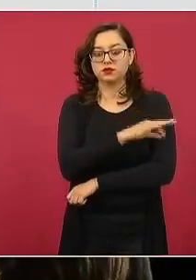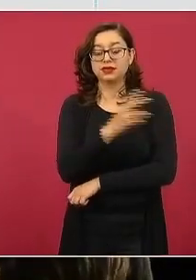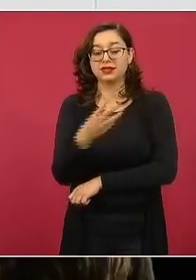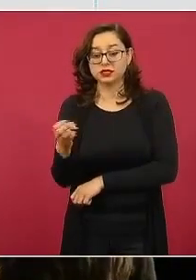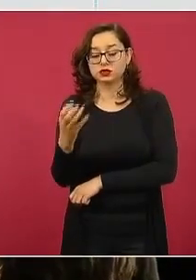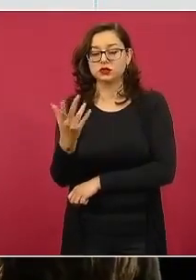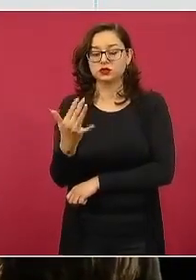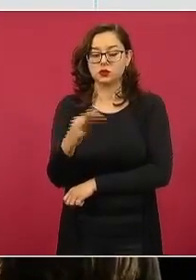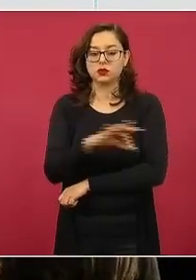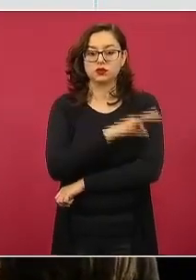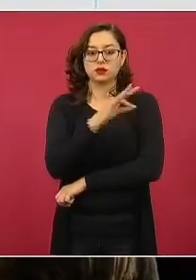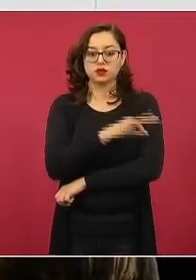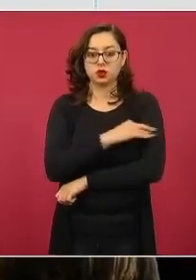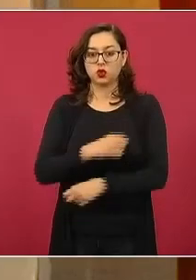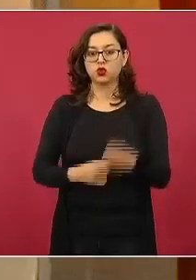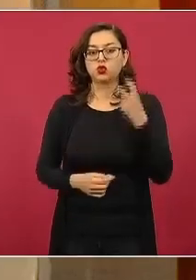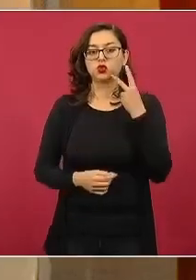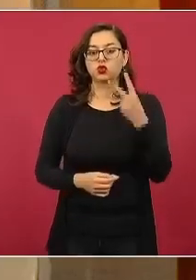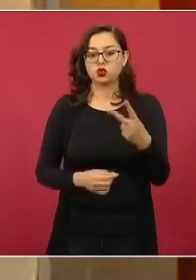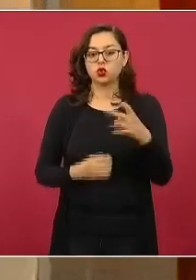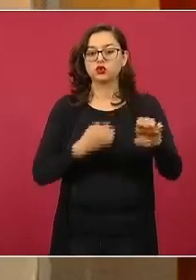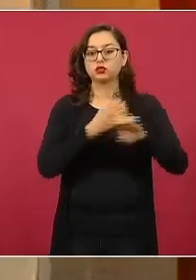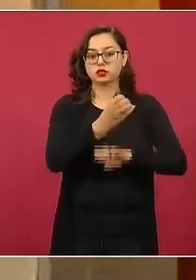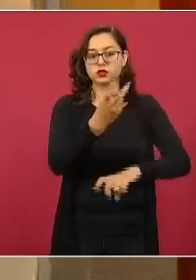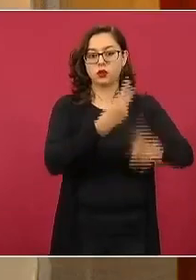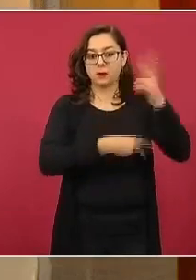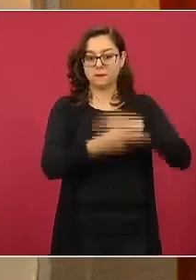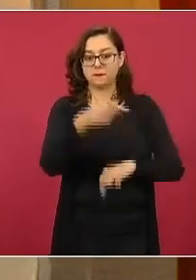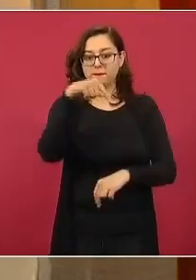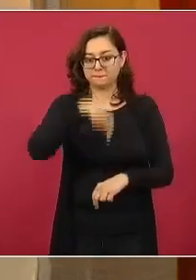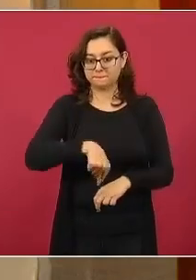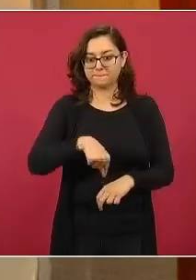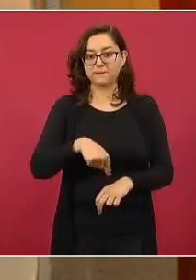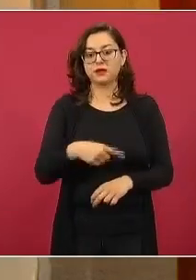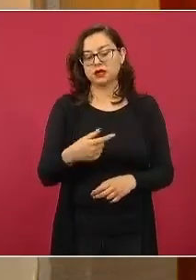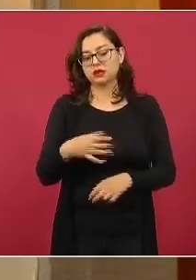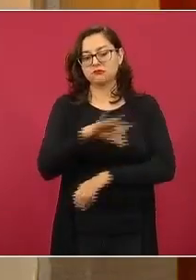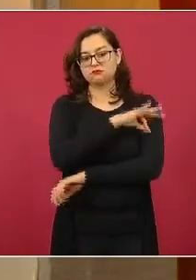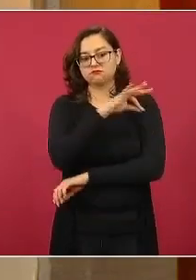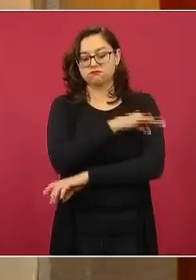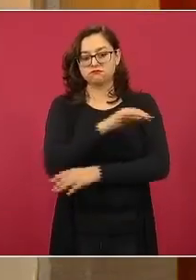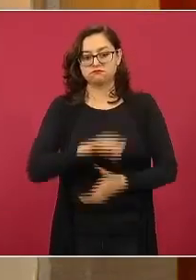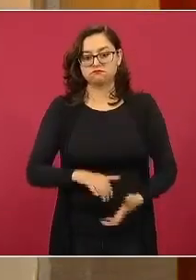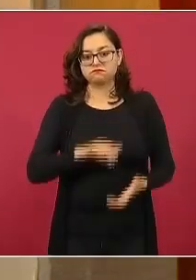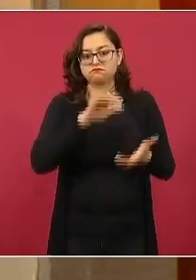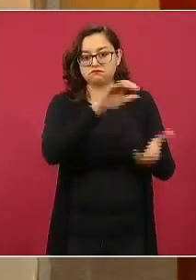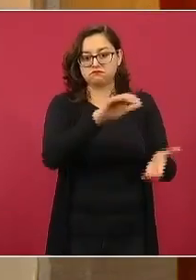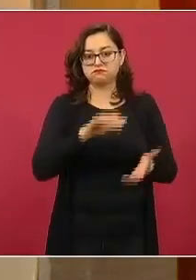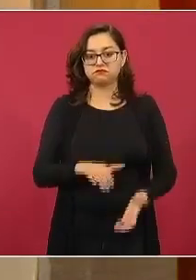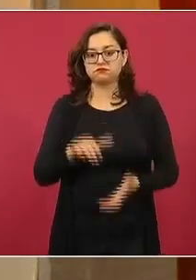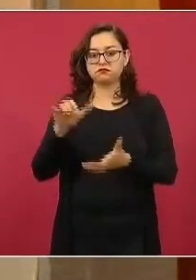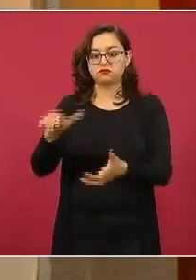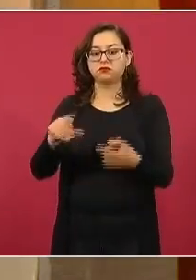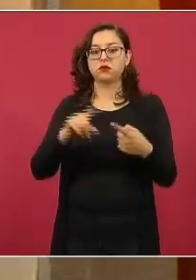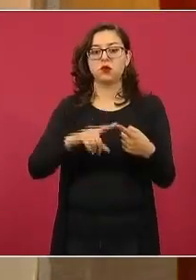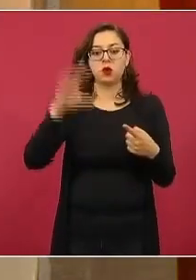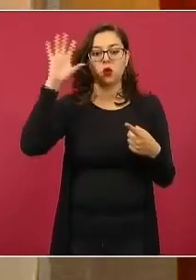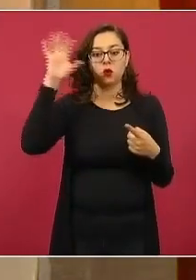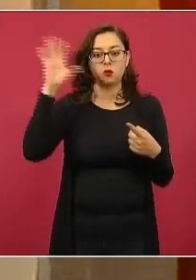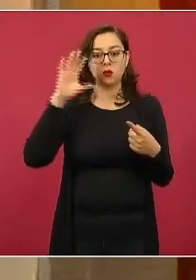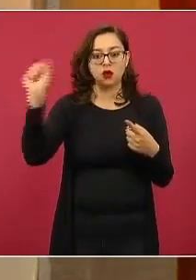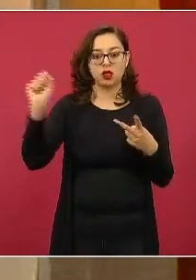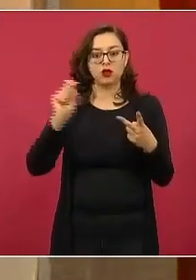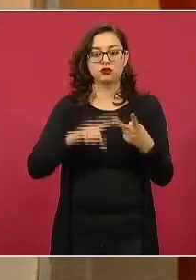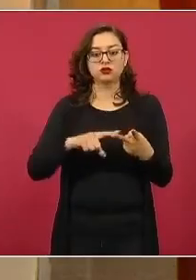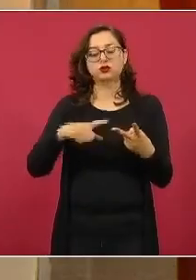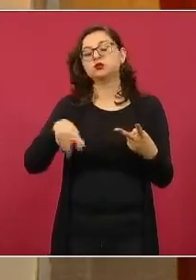asistieron a Virmex e Incán a recoger sus dosis de vacunas. Fue Morelos y Puebla